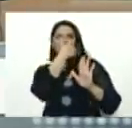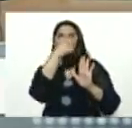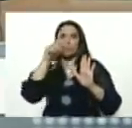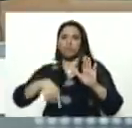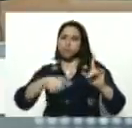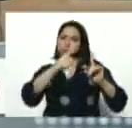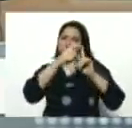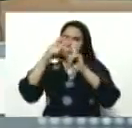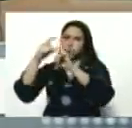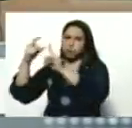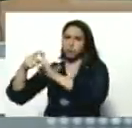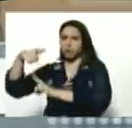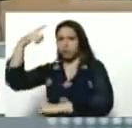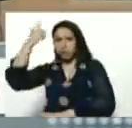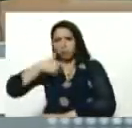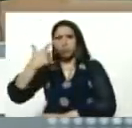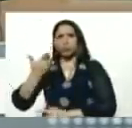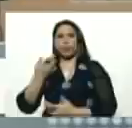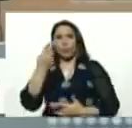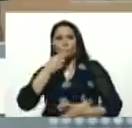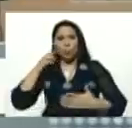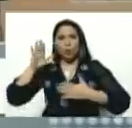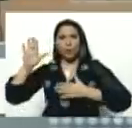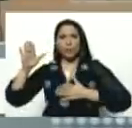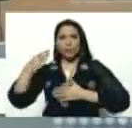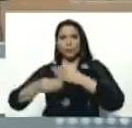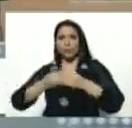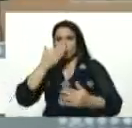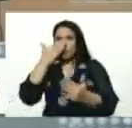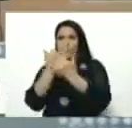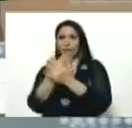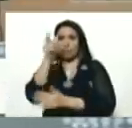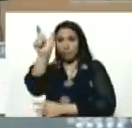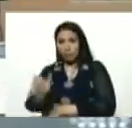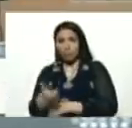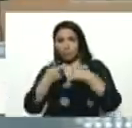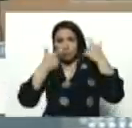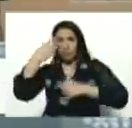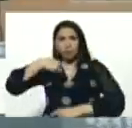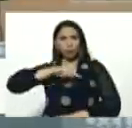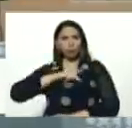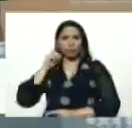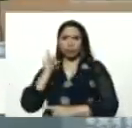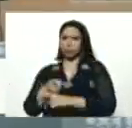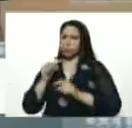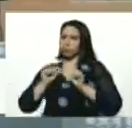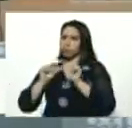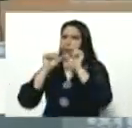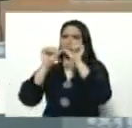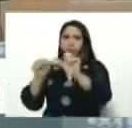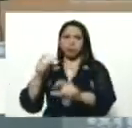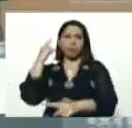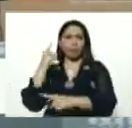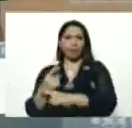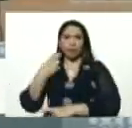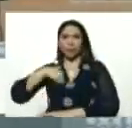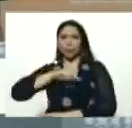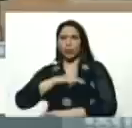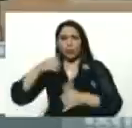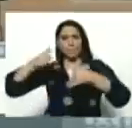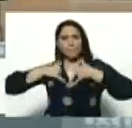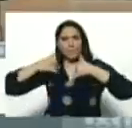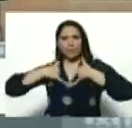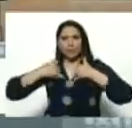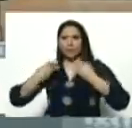palabra, con el juramento, hicimos frente a él, que hemos cumplido, y seguiremos cumpliendo, a costa, de nuestra propia